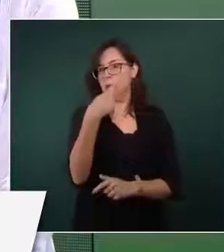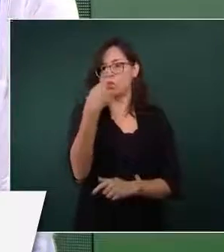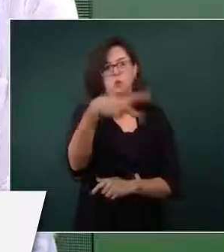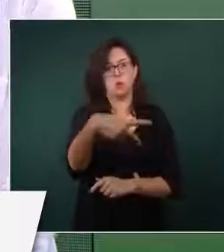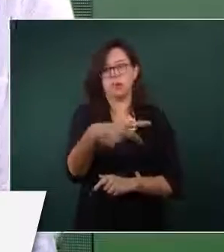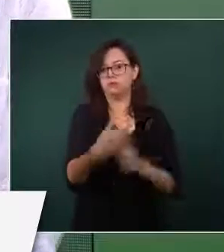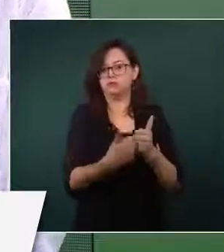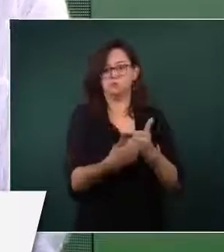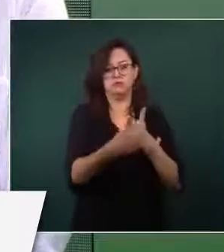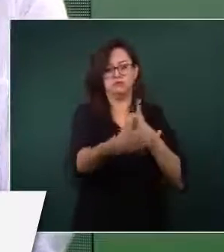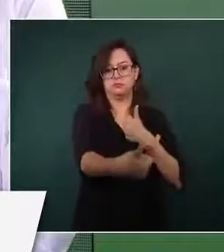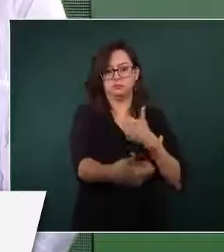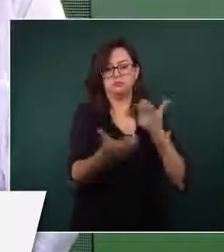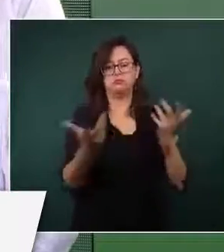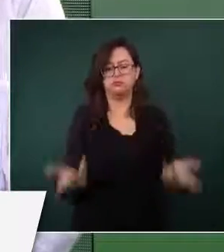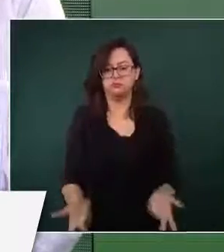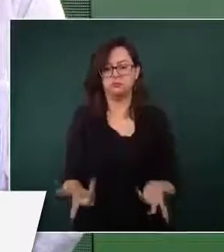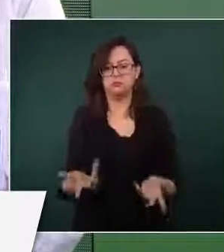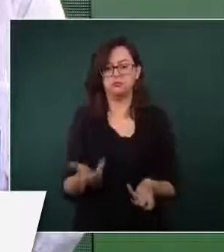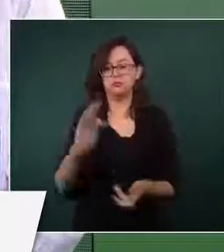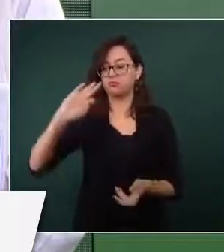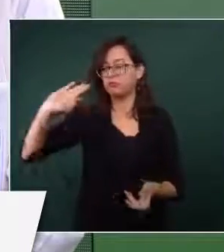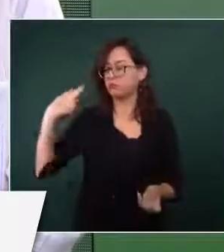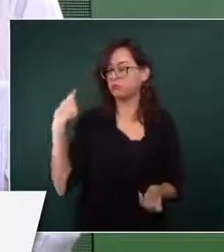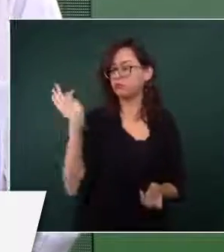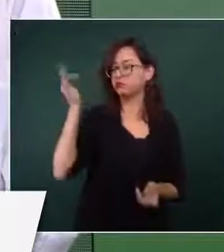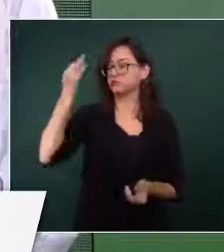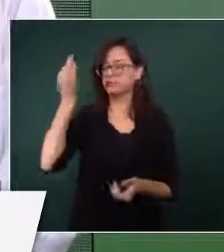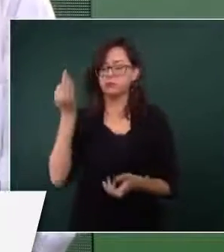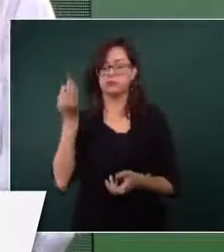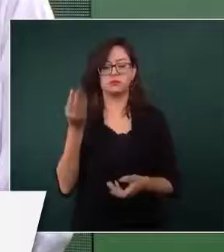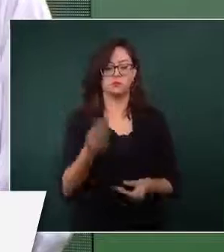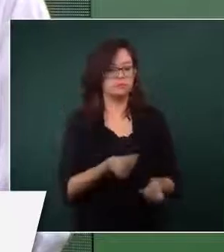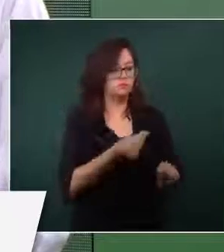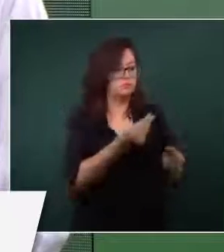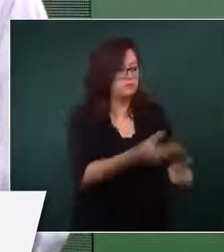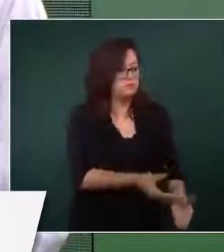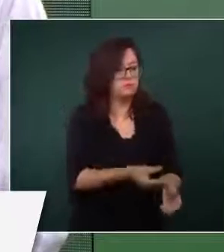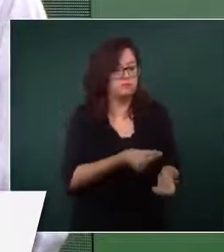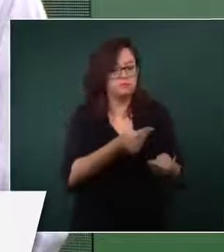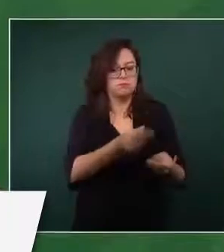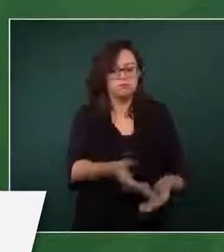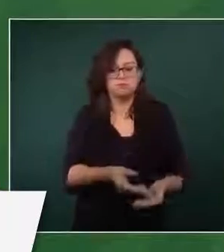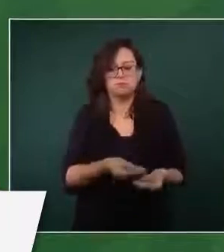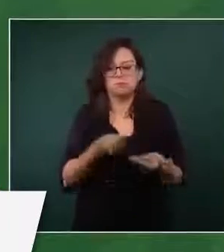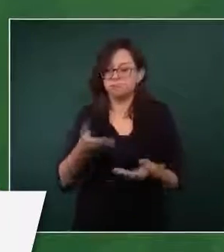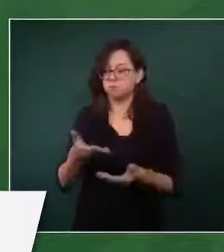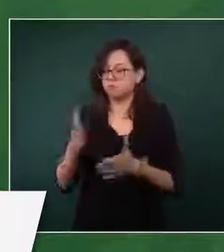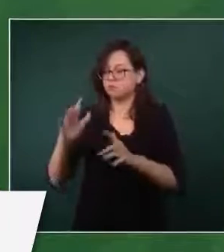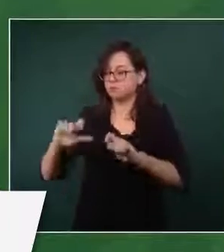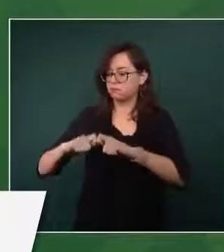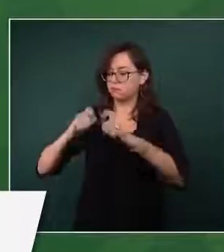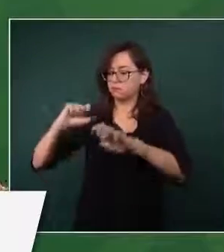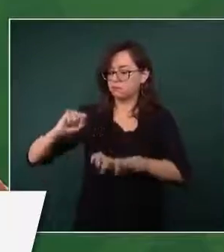tienen que recibir de la federación los recursos